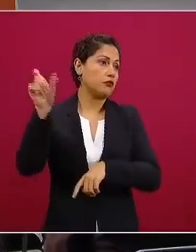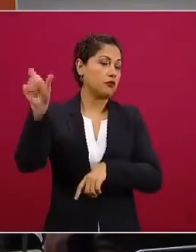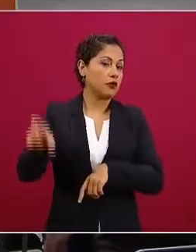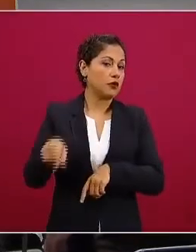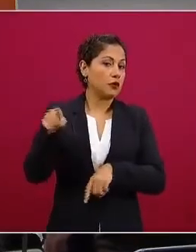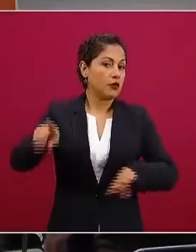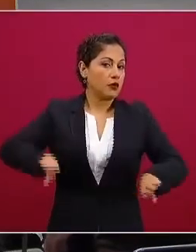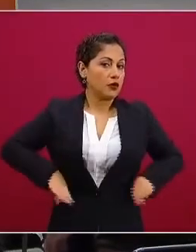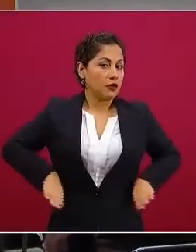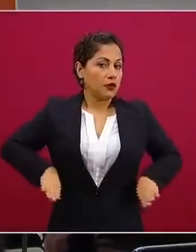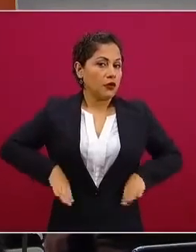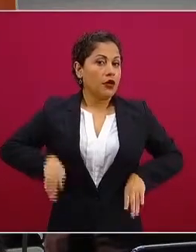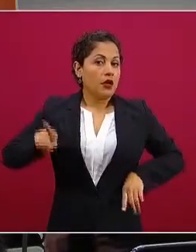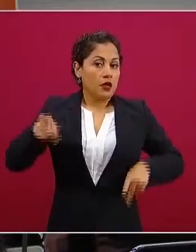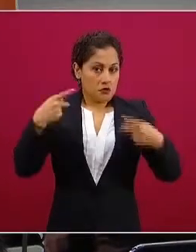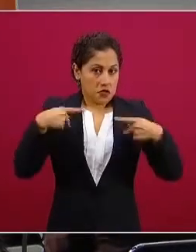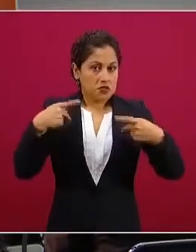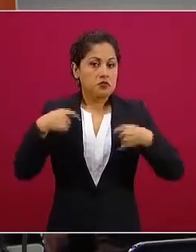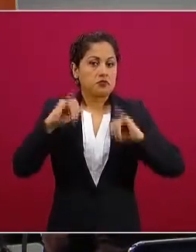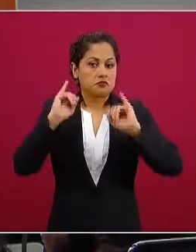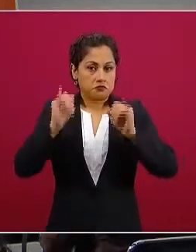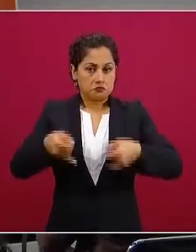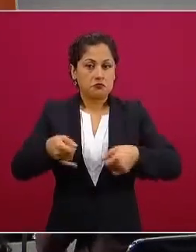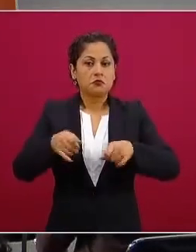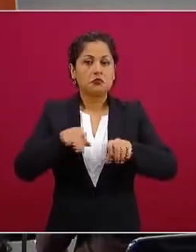independientes había pluralidad